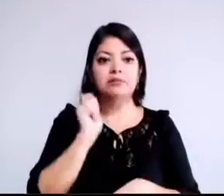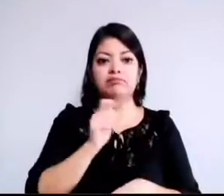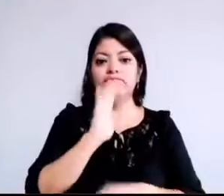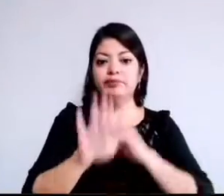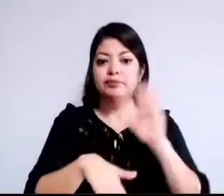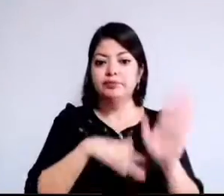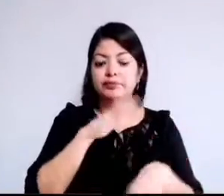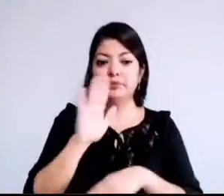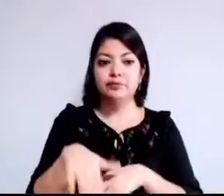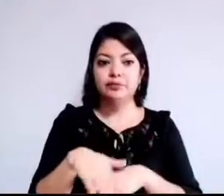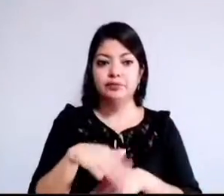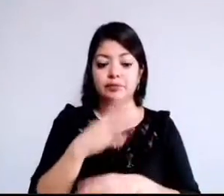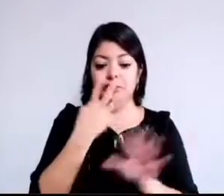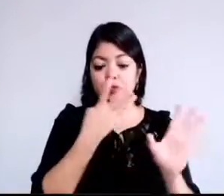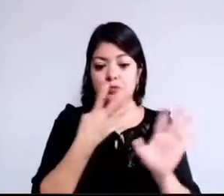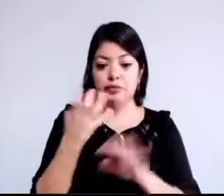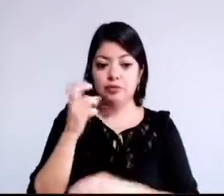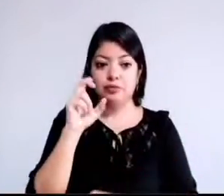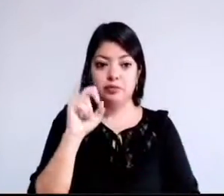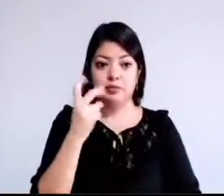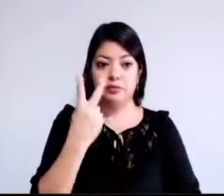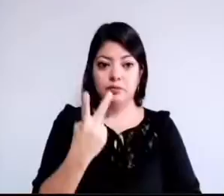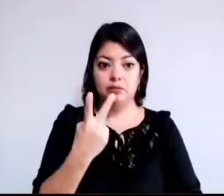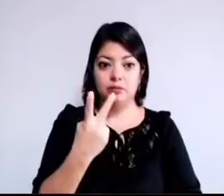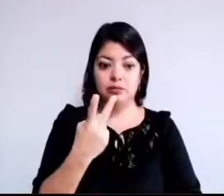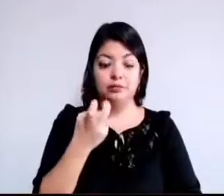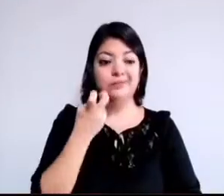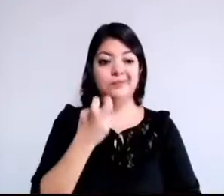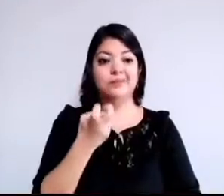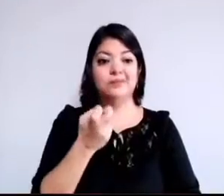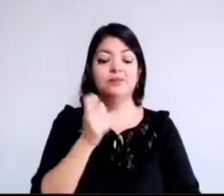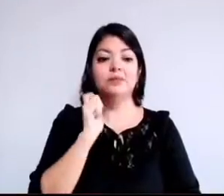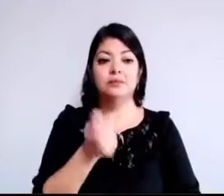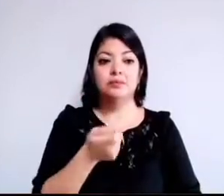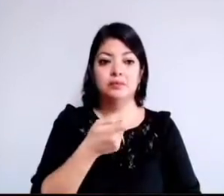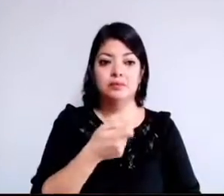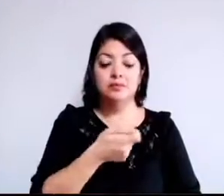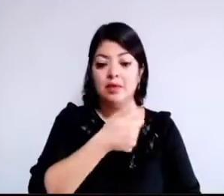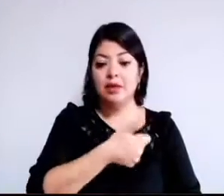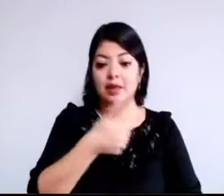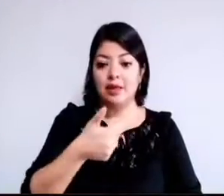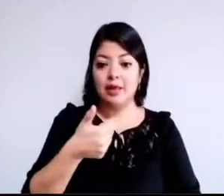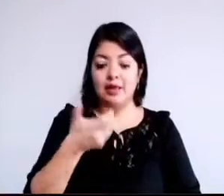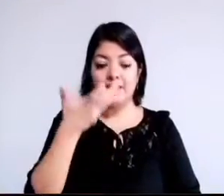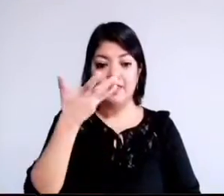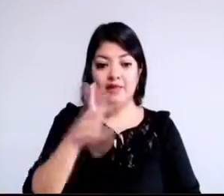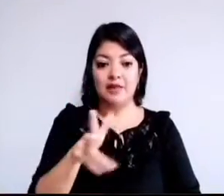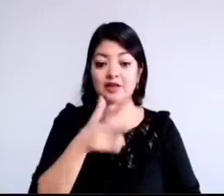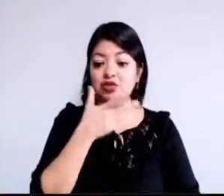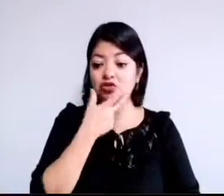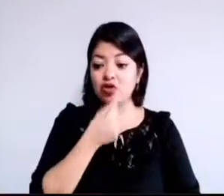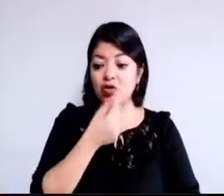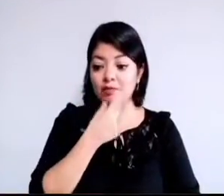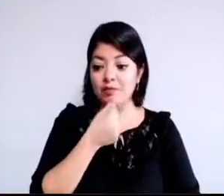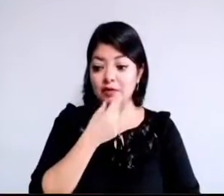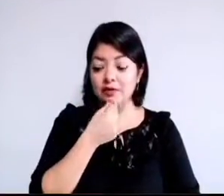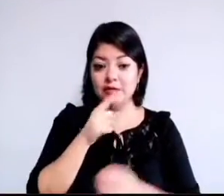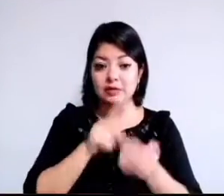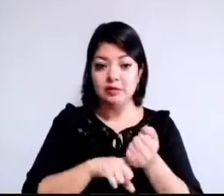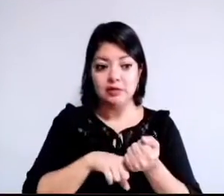932, lo cual implica que de cada 10 hombres diagnosticados con cáncer de próstata,